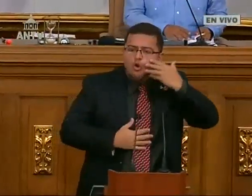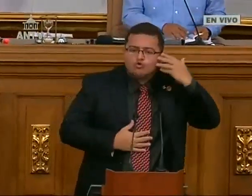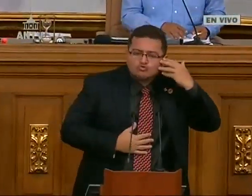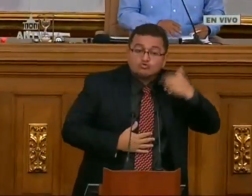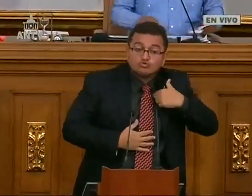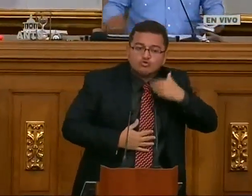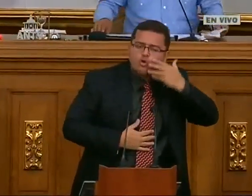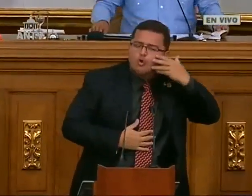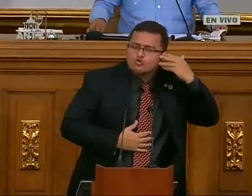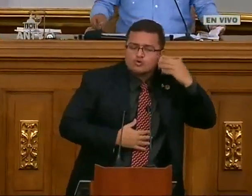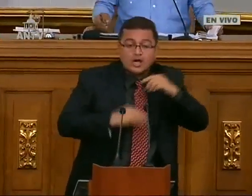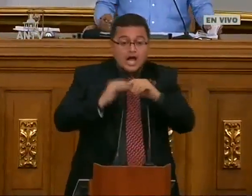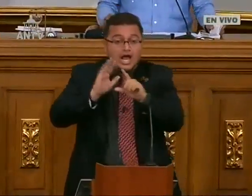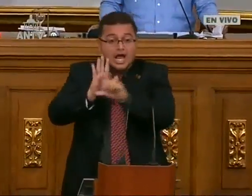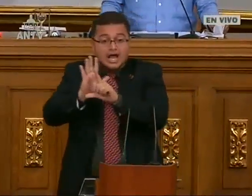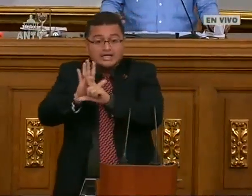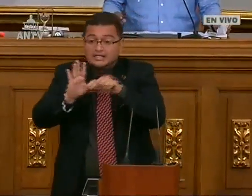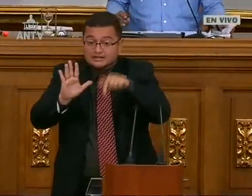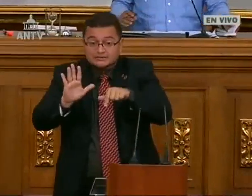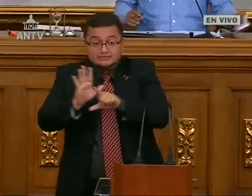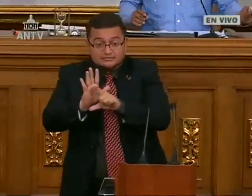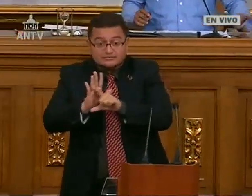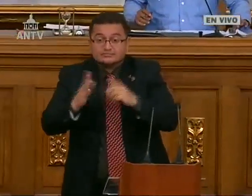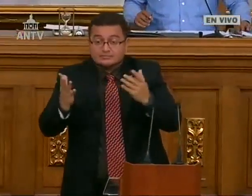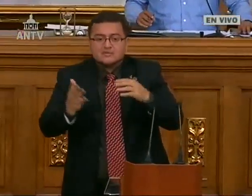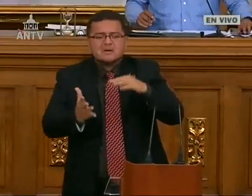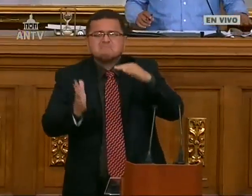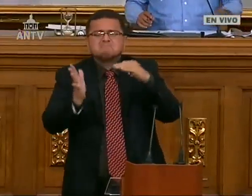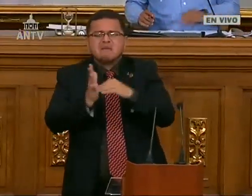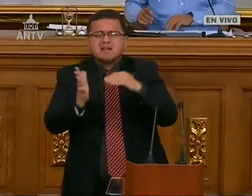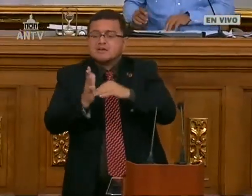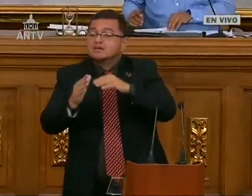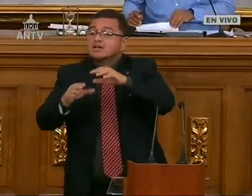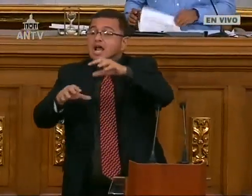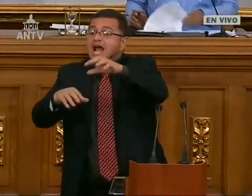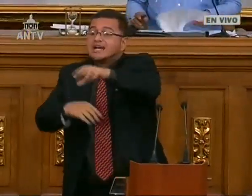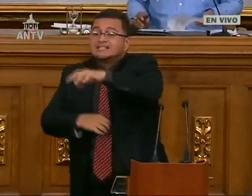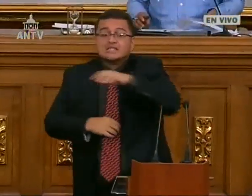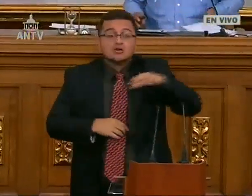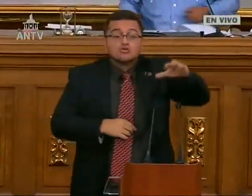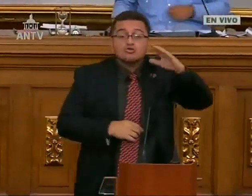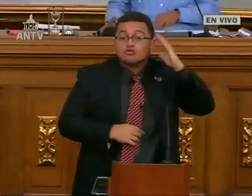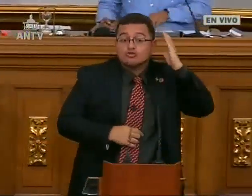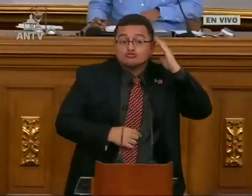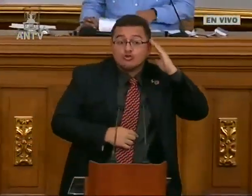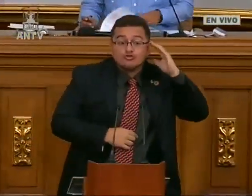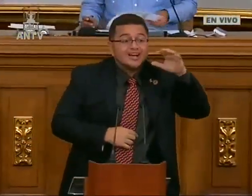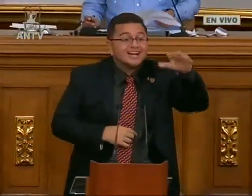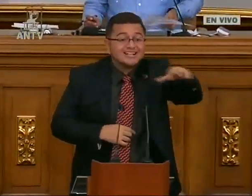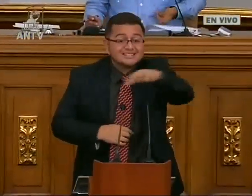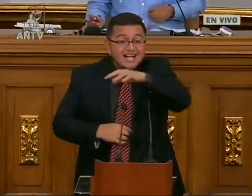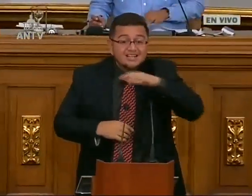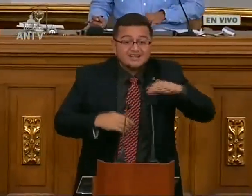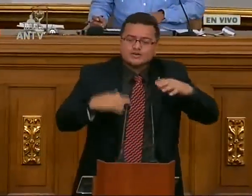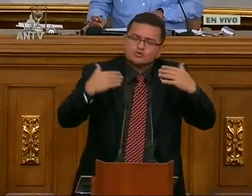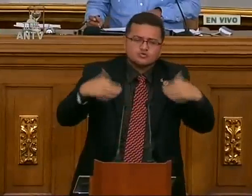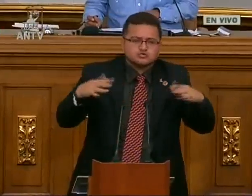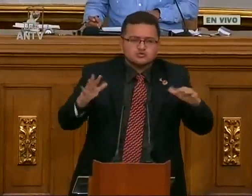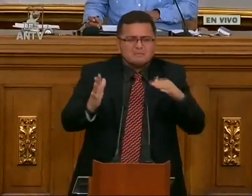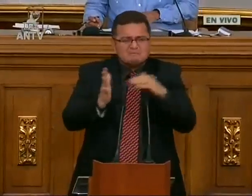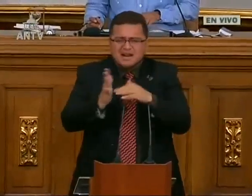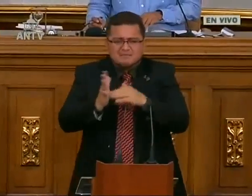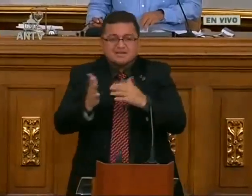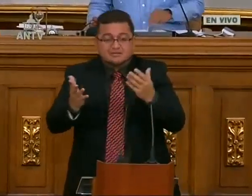Nosotros Nosotros Yo Me Siento Muy Orgulloso Me Siento Muy Orgulloso De Esta Propuesta De Ley Y Miles De Sordos